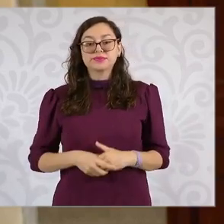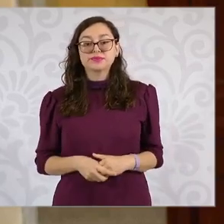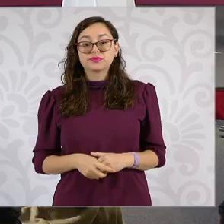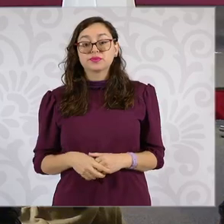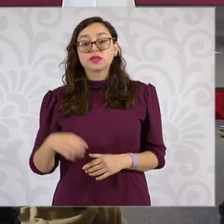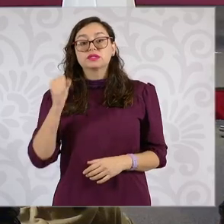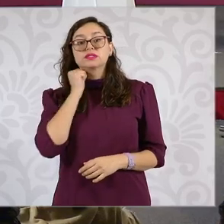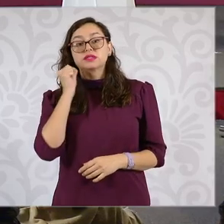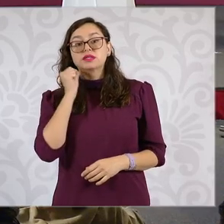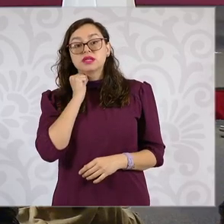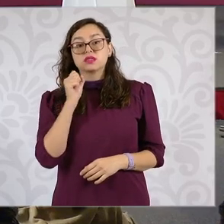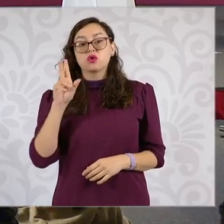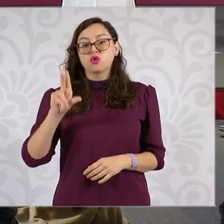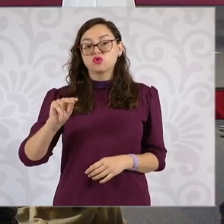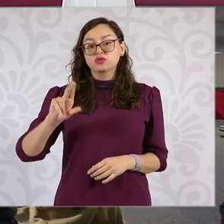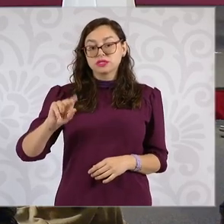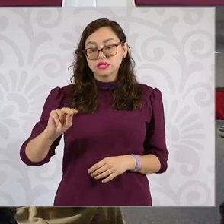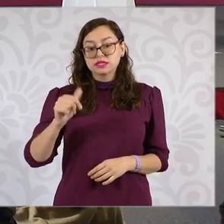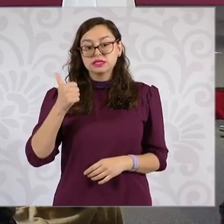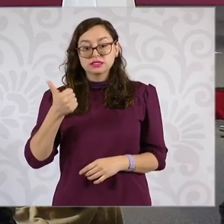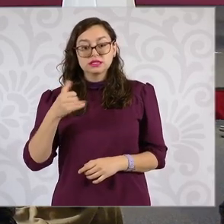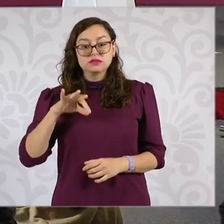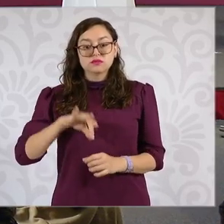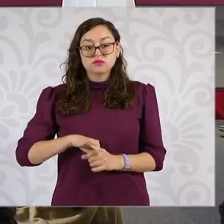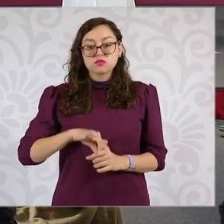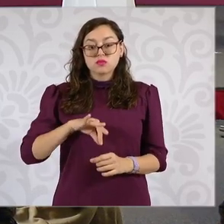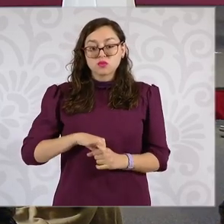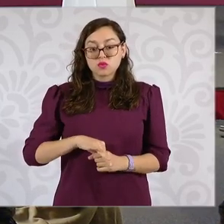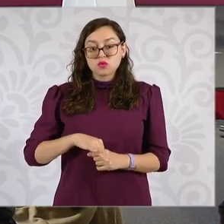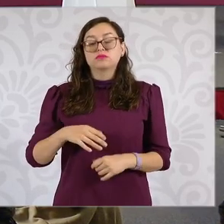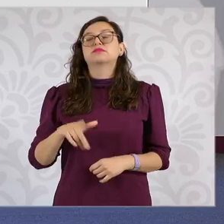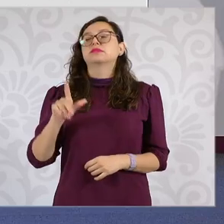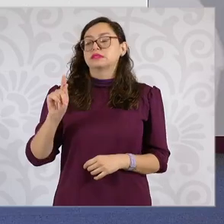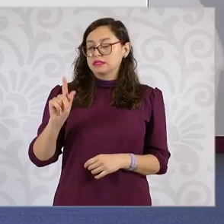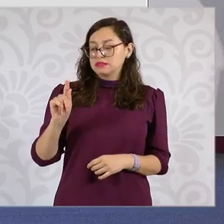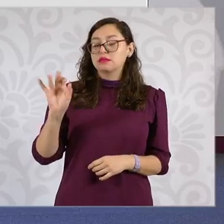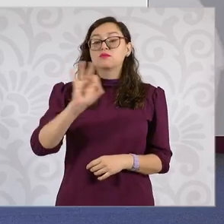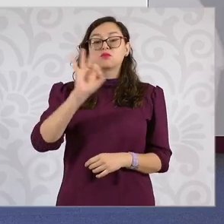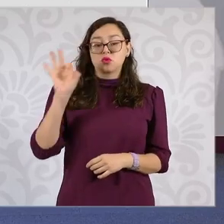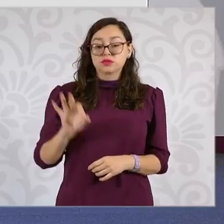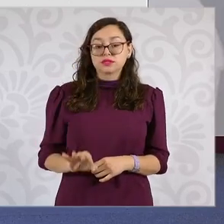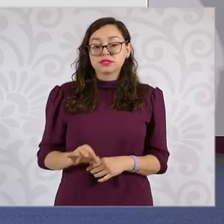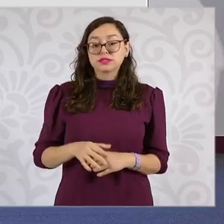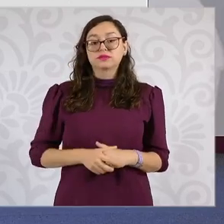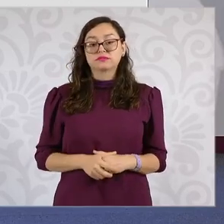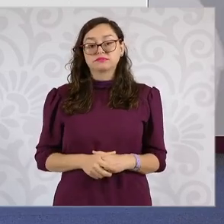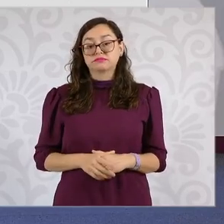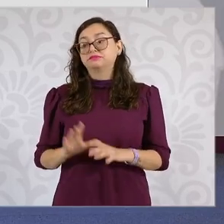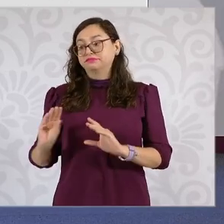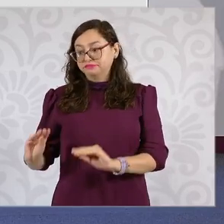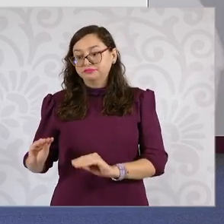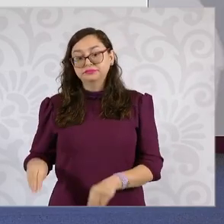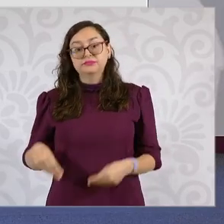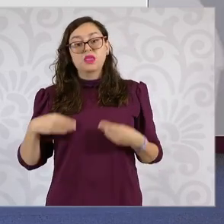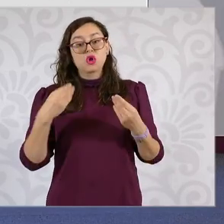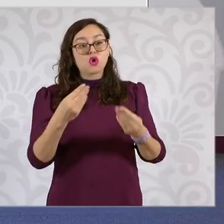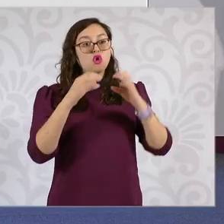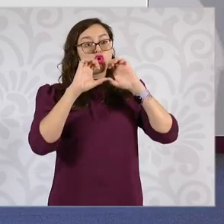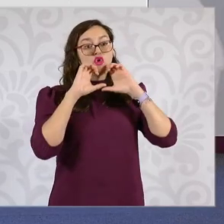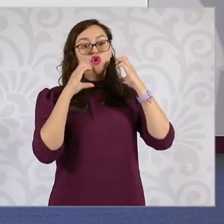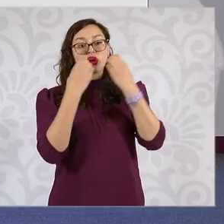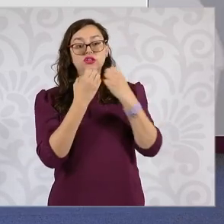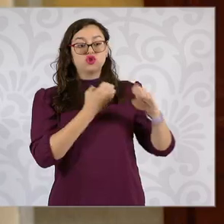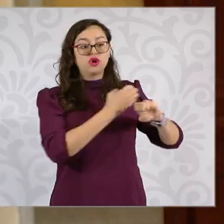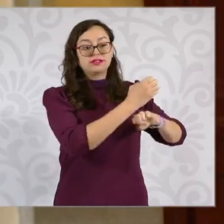Y 86 votos a favor en la Cámara de Senadores, dos terceras partes. Se envía a los estados, tal cual dice la